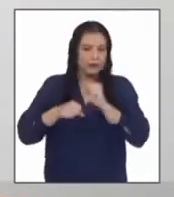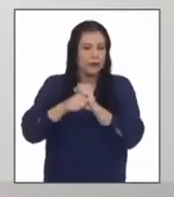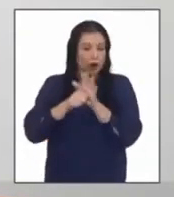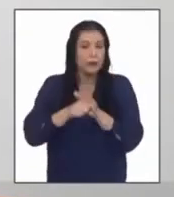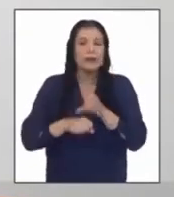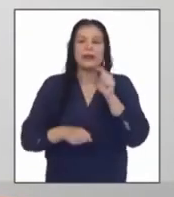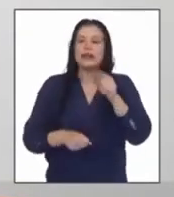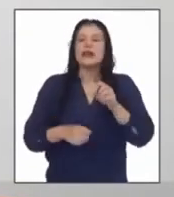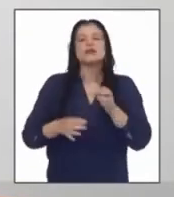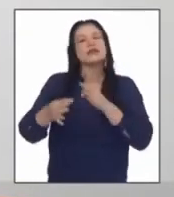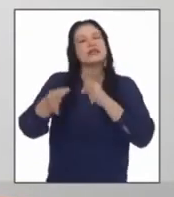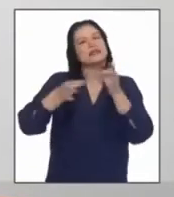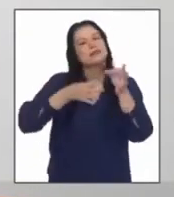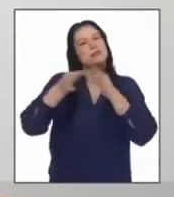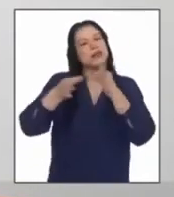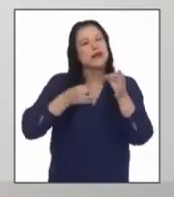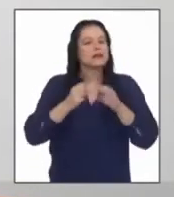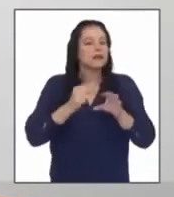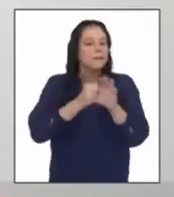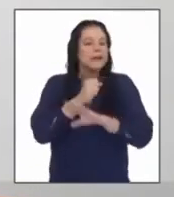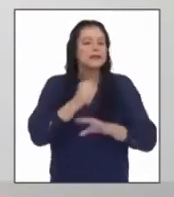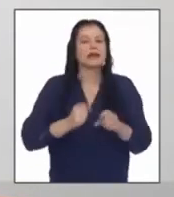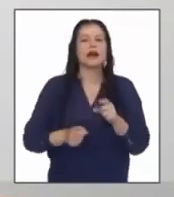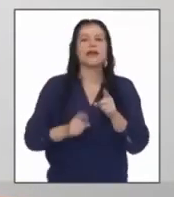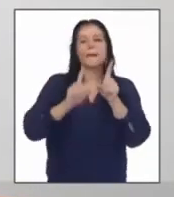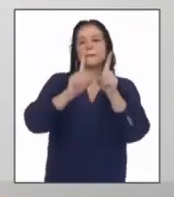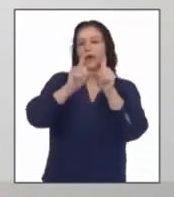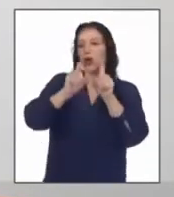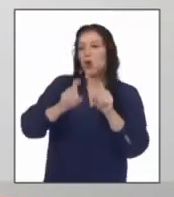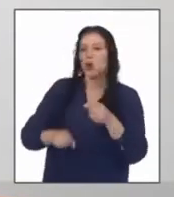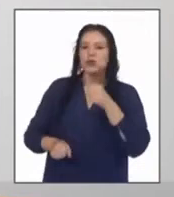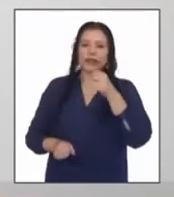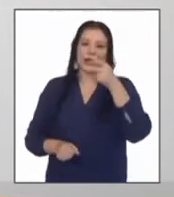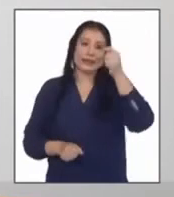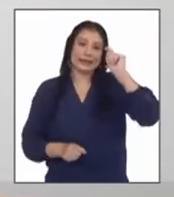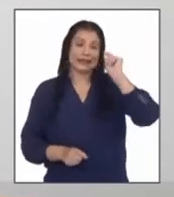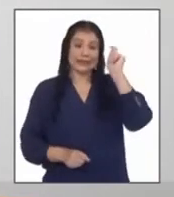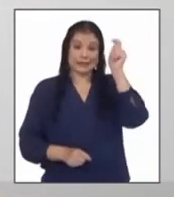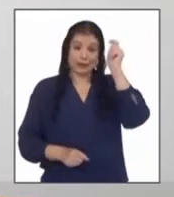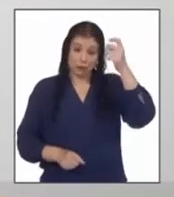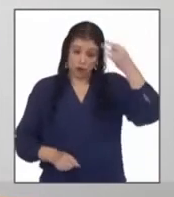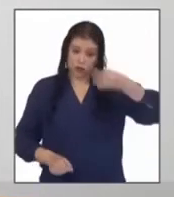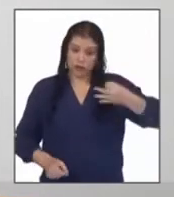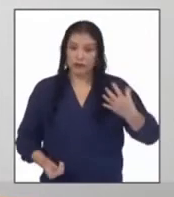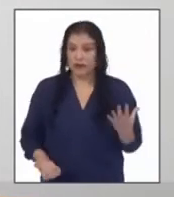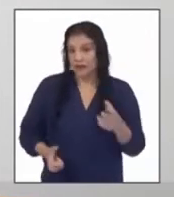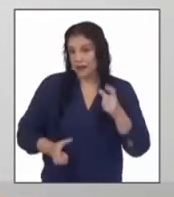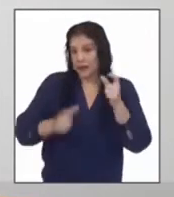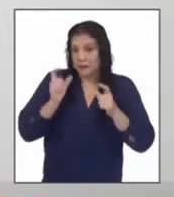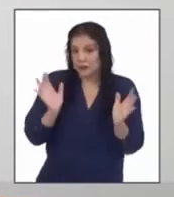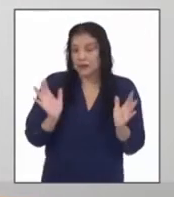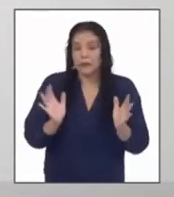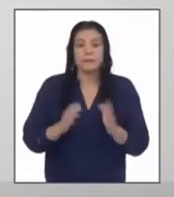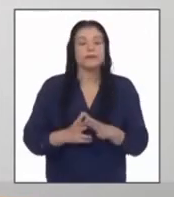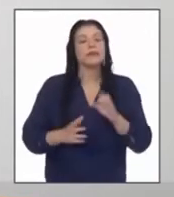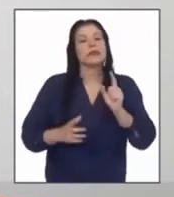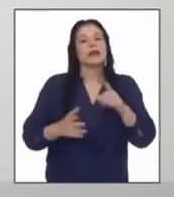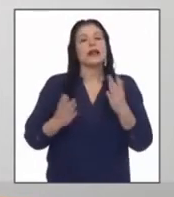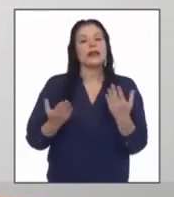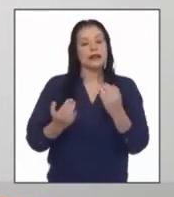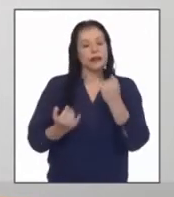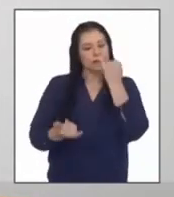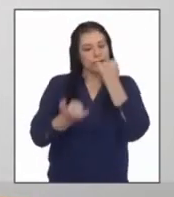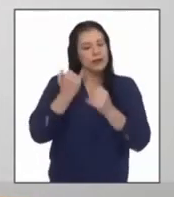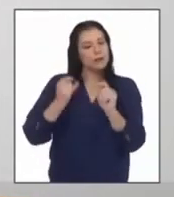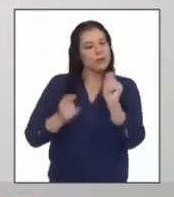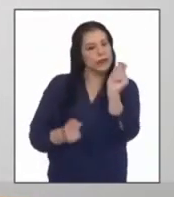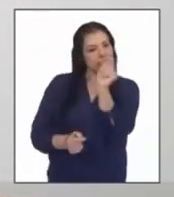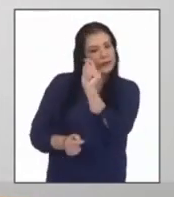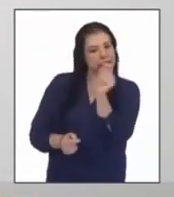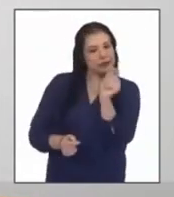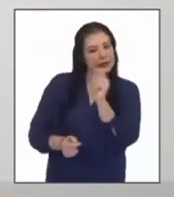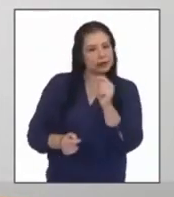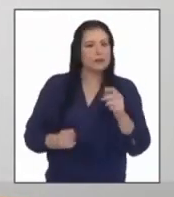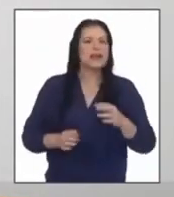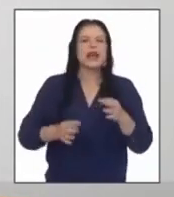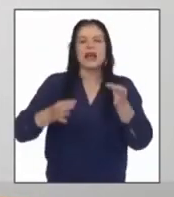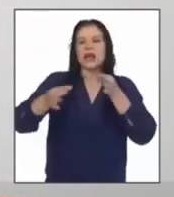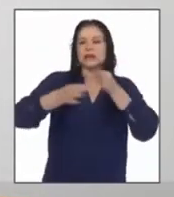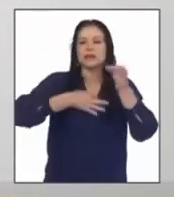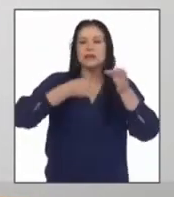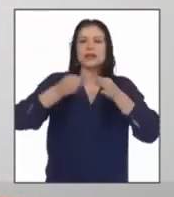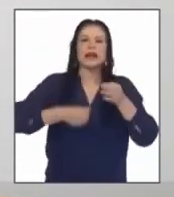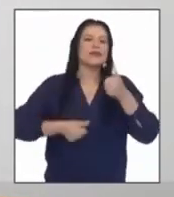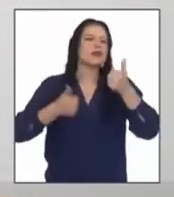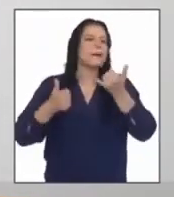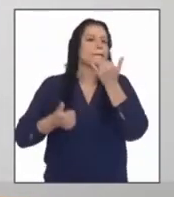objetiva basada en encuestas y testimonios reales ella cierra el párrafo describiendo la